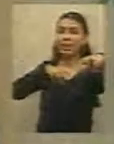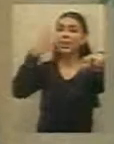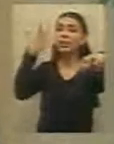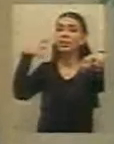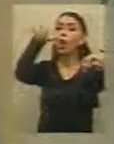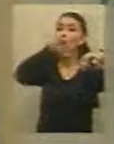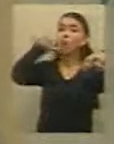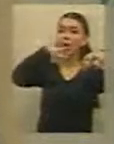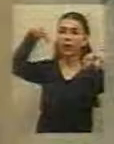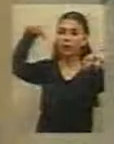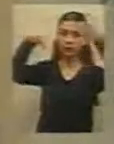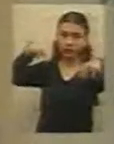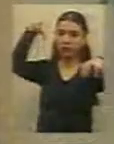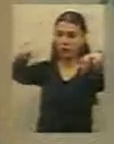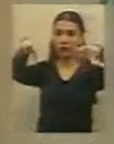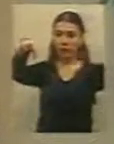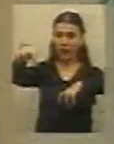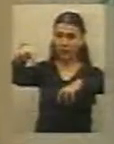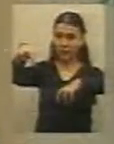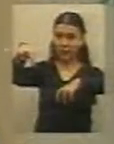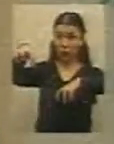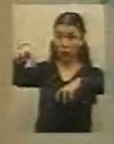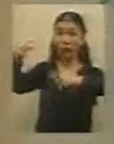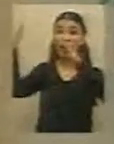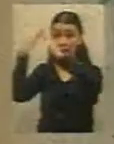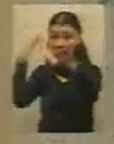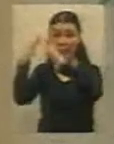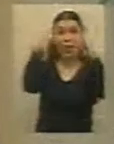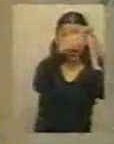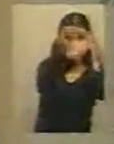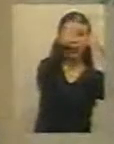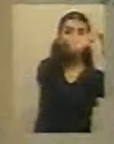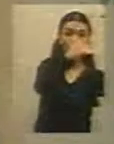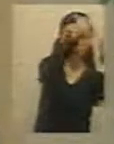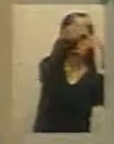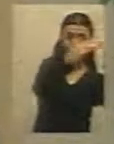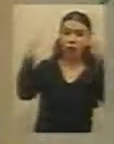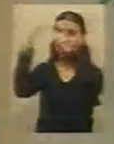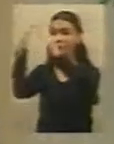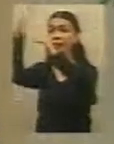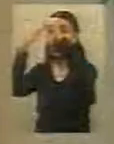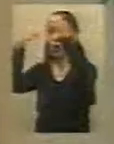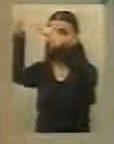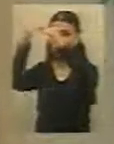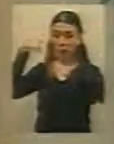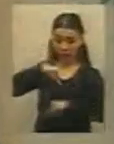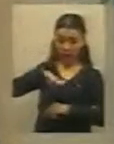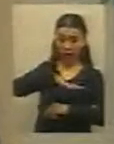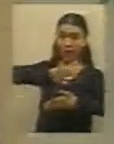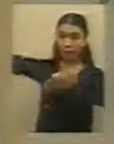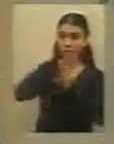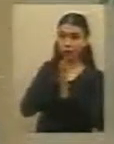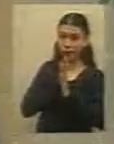para que puedan construir a ir sus viviendas, en las cuales dos están ocupadas y una quedó libre. Con esto, ¿qué quiero decir?